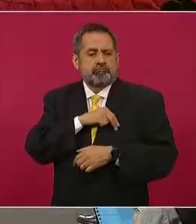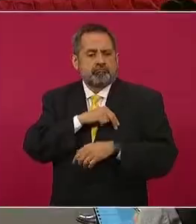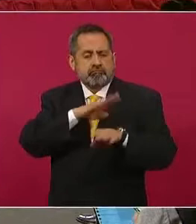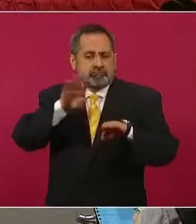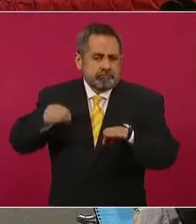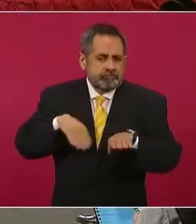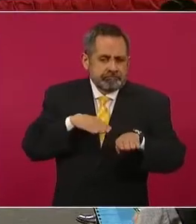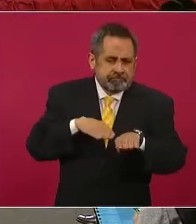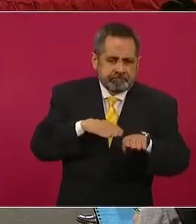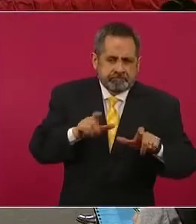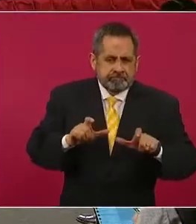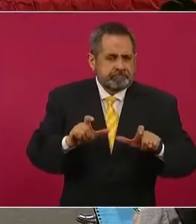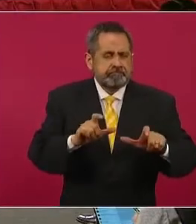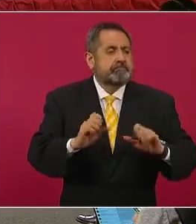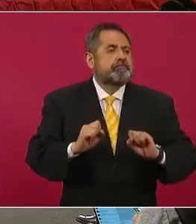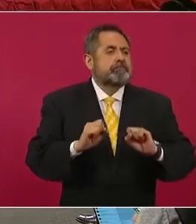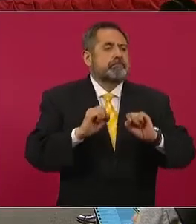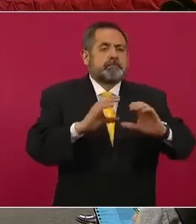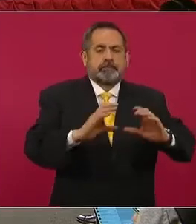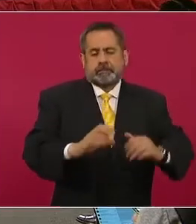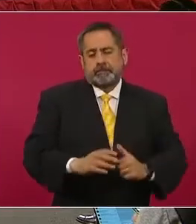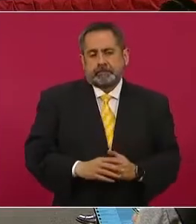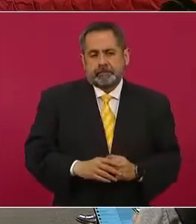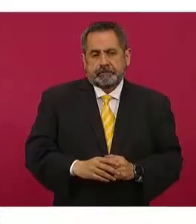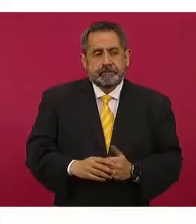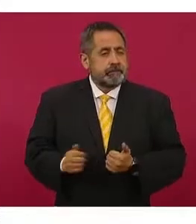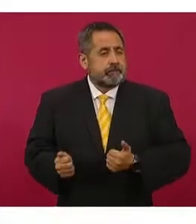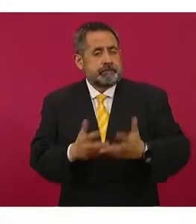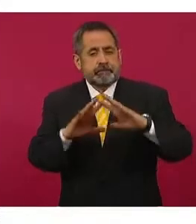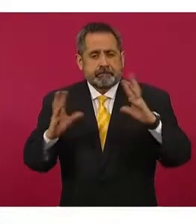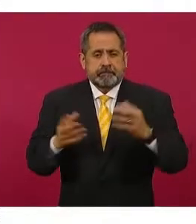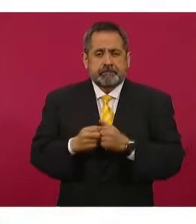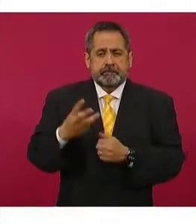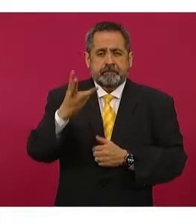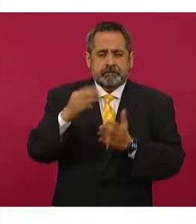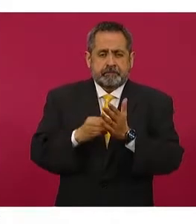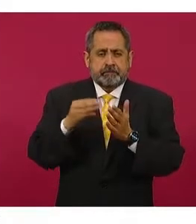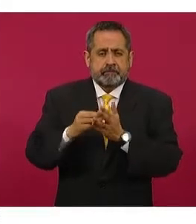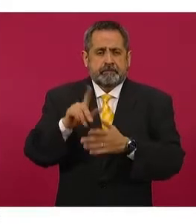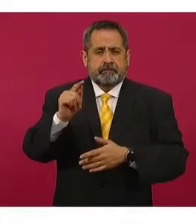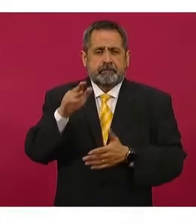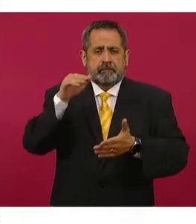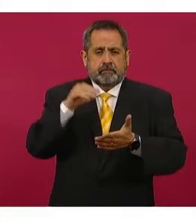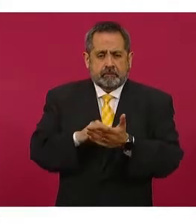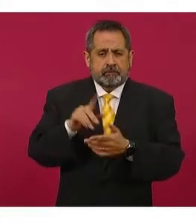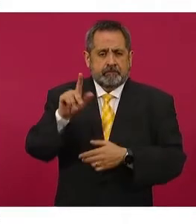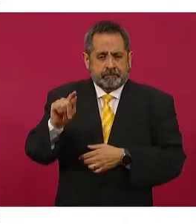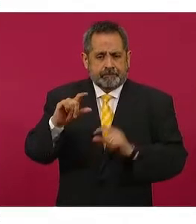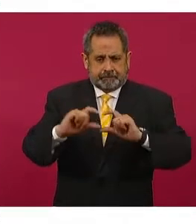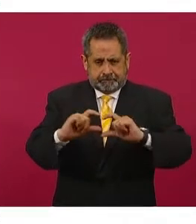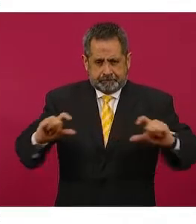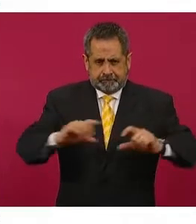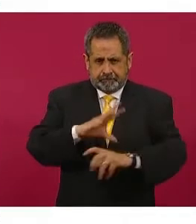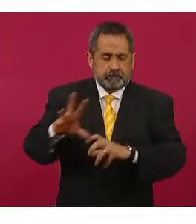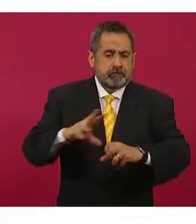favor. En resumen, se distribuyeron los 3 millones 71 mil 970 dosis,